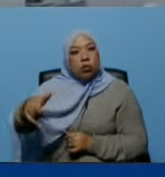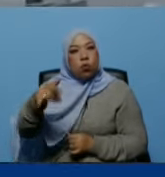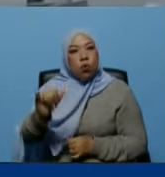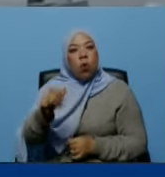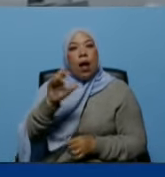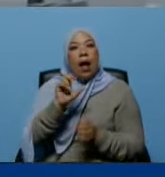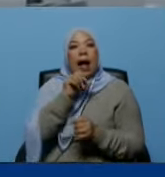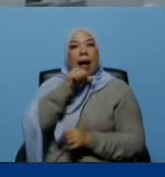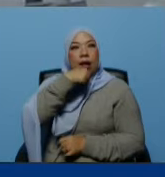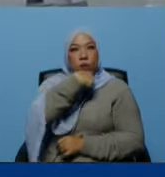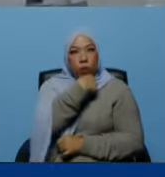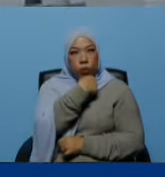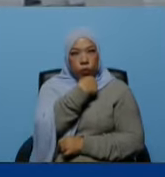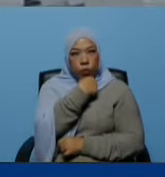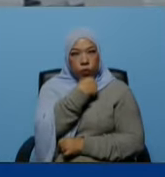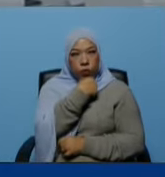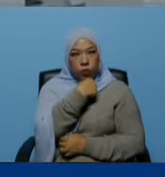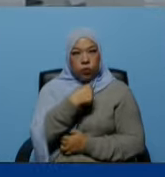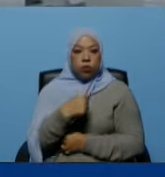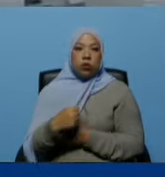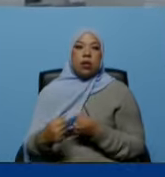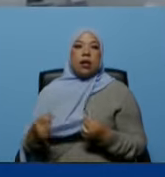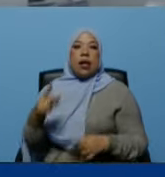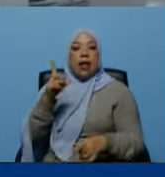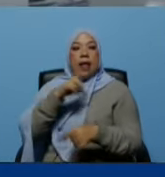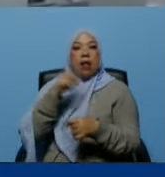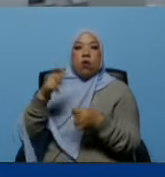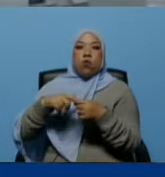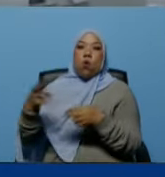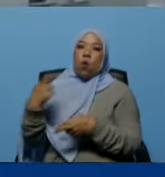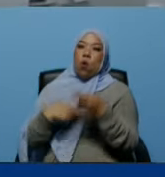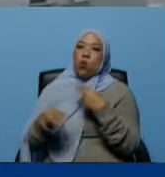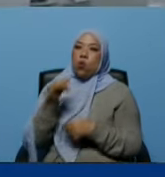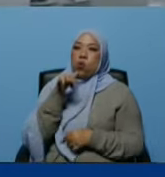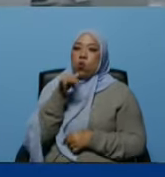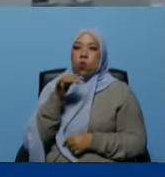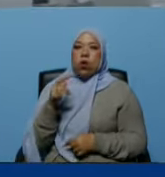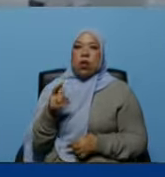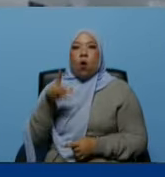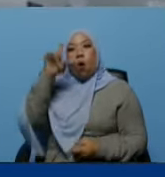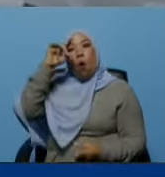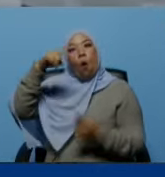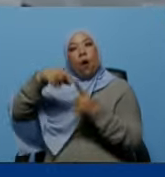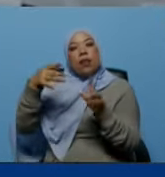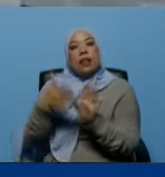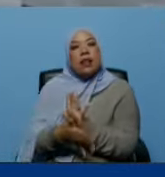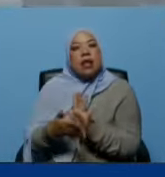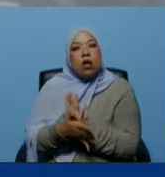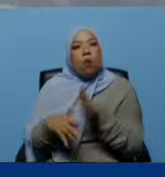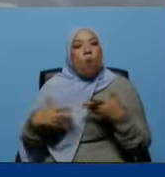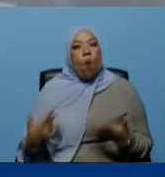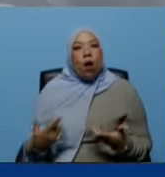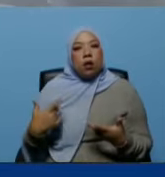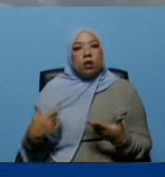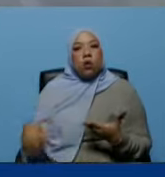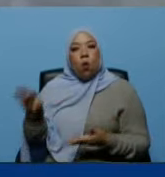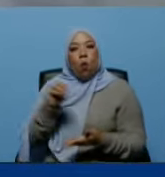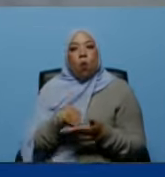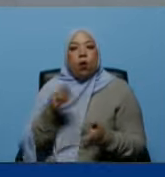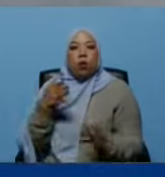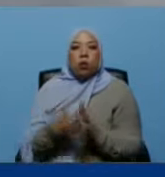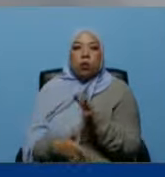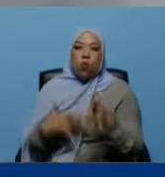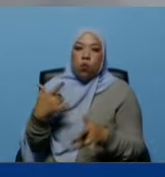adultos de tercera edad y sobre todo el poder entrelazar las consultas con el hospital Alfredo Van Grieken para la rehabilitación